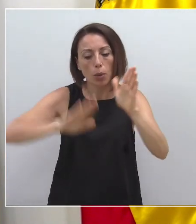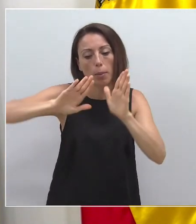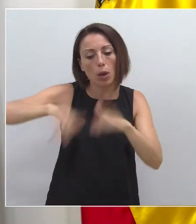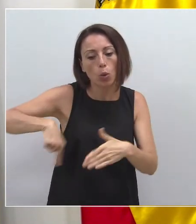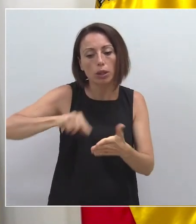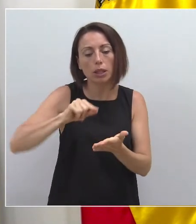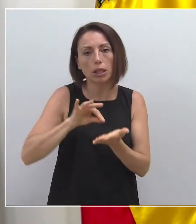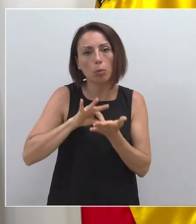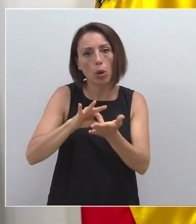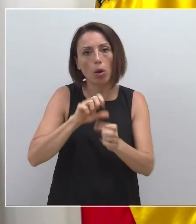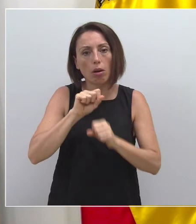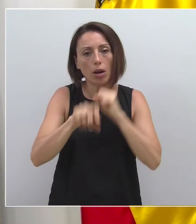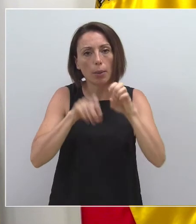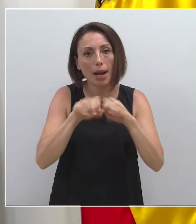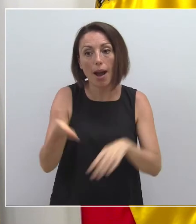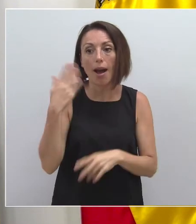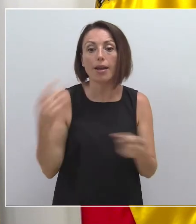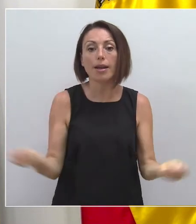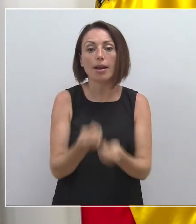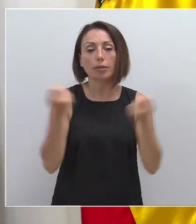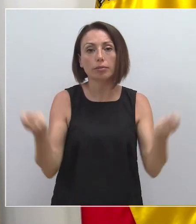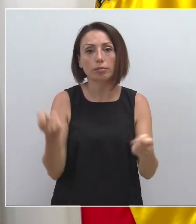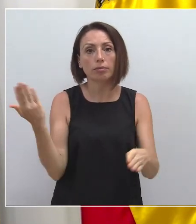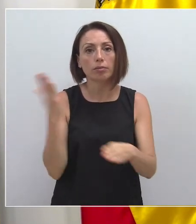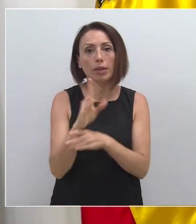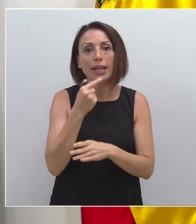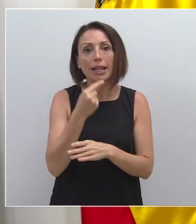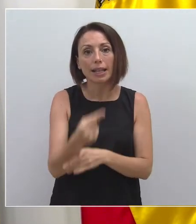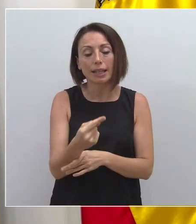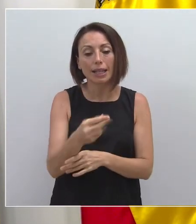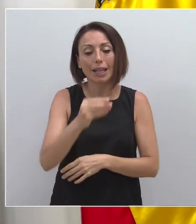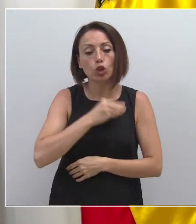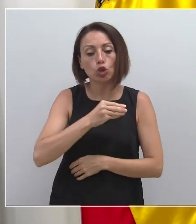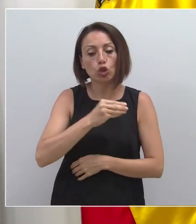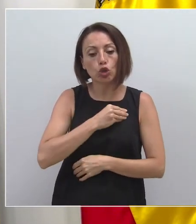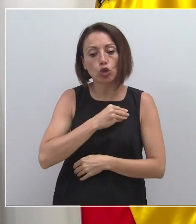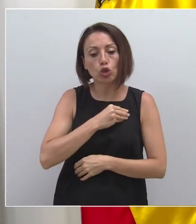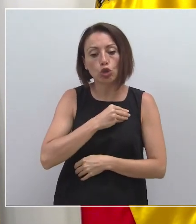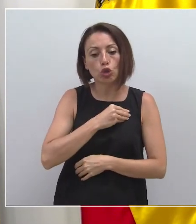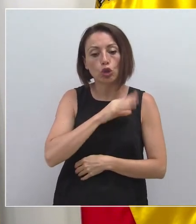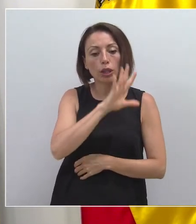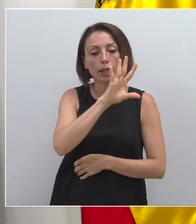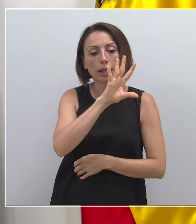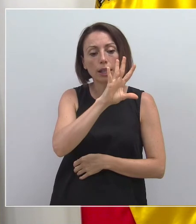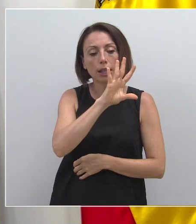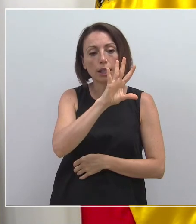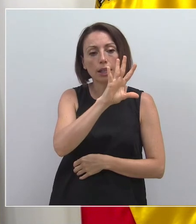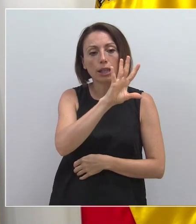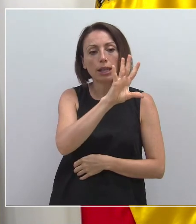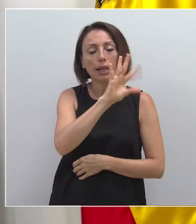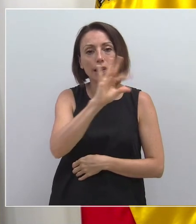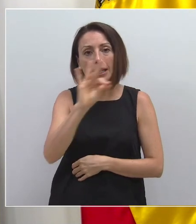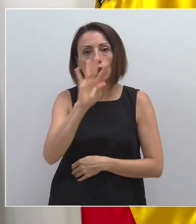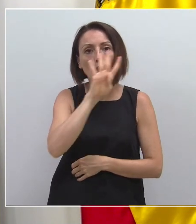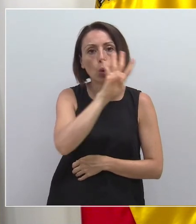que se publicó ayer recoge que el índice acumulado de Totana se cifra en 549, la incidencia